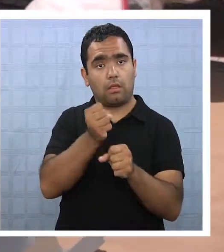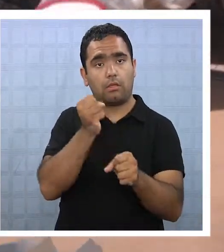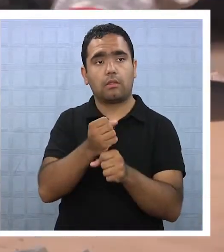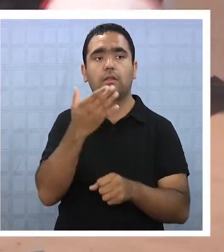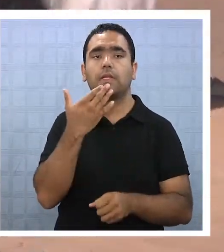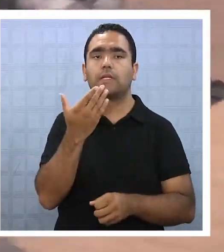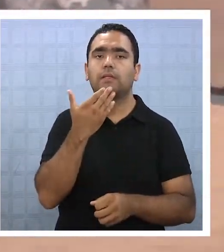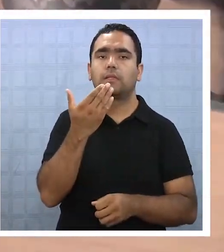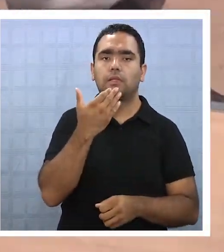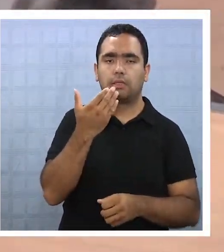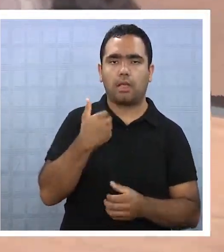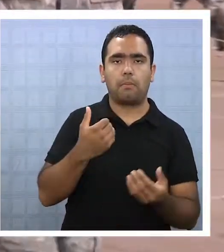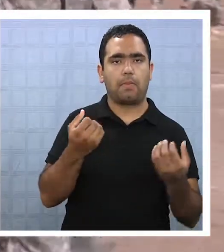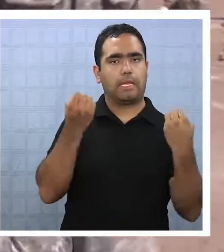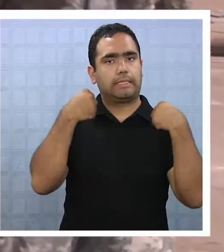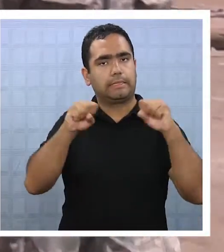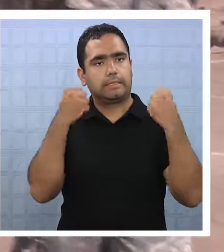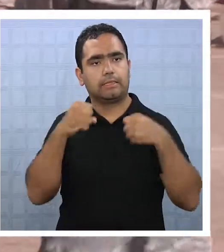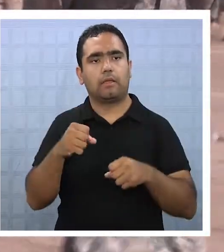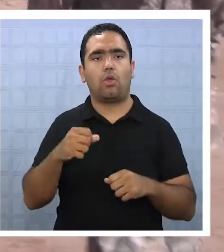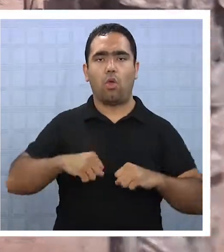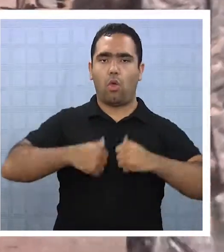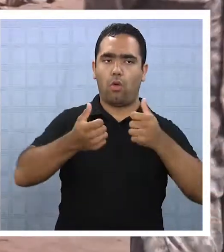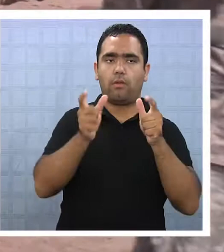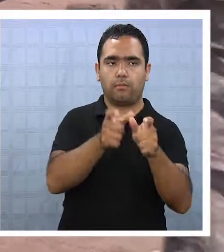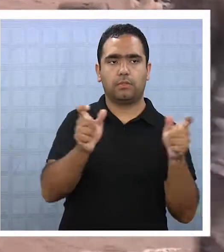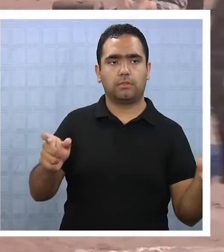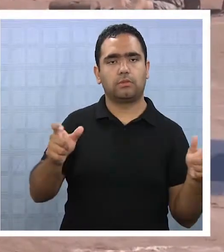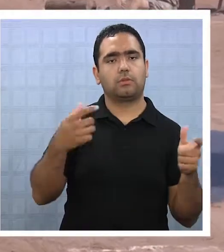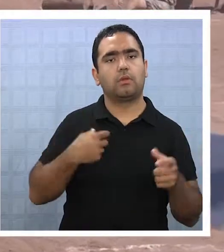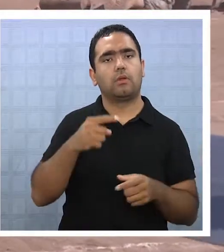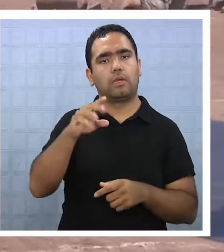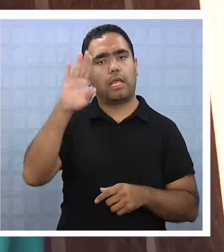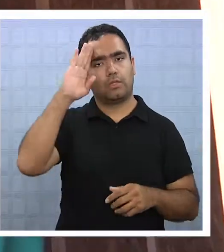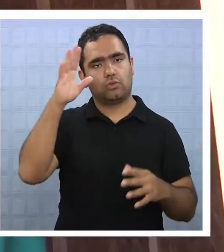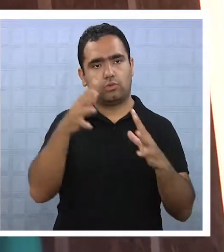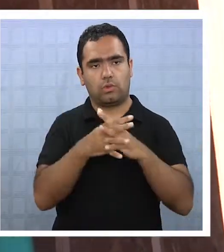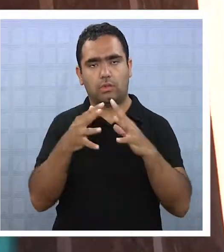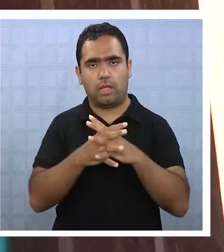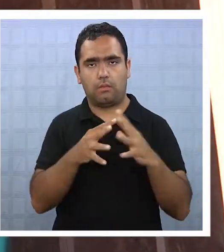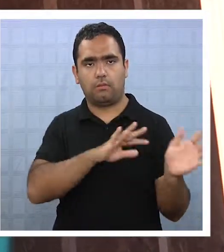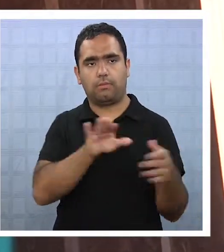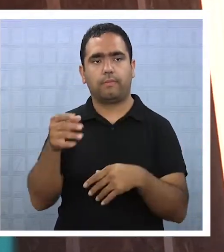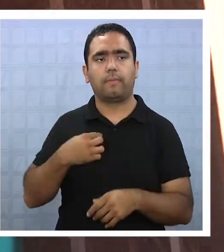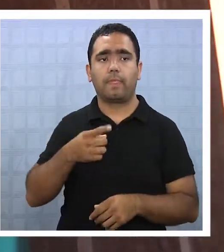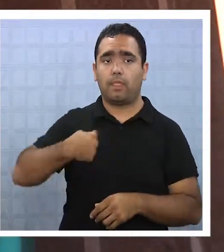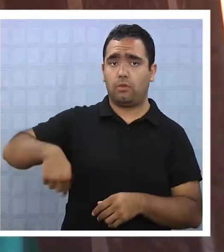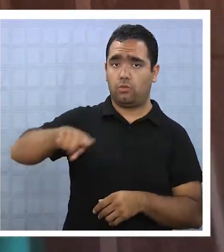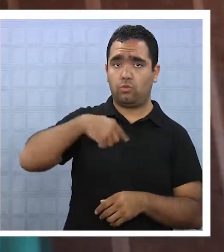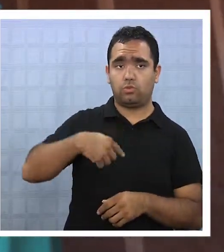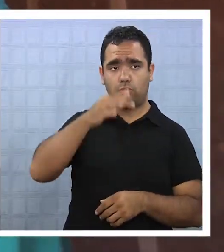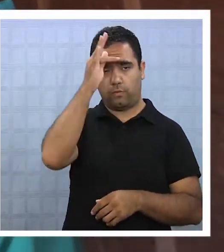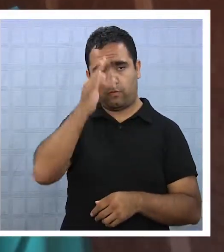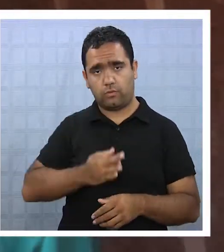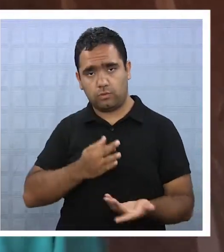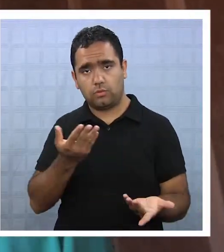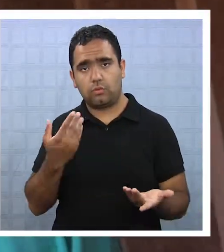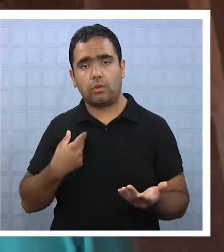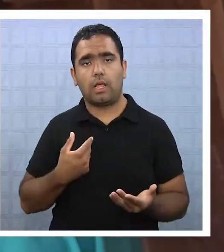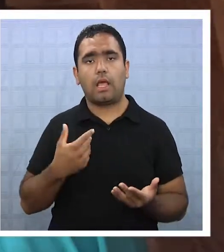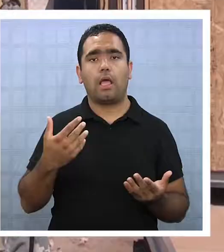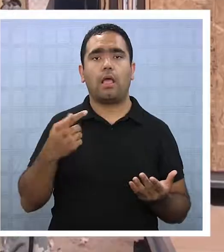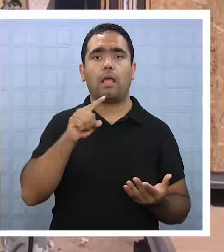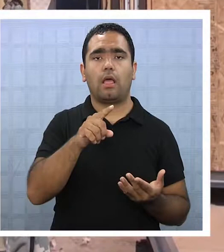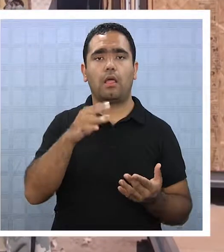Participar en estas tareas también forma parte del entrenamiento de los jóvenes soldados de planta y conscriptos. La verdad que para nosotros, como